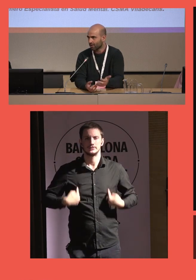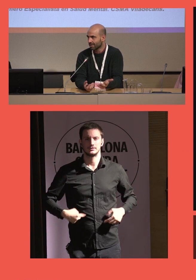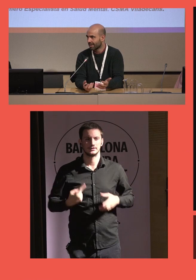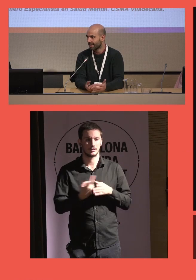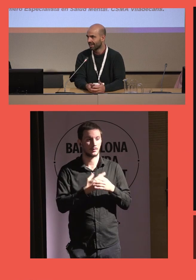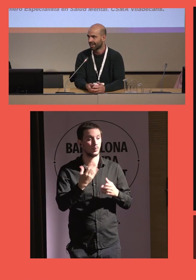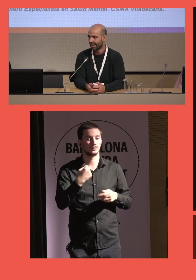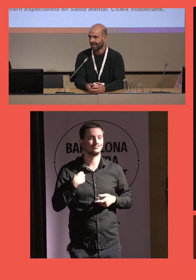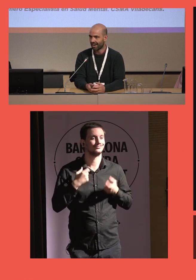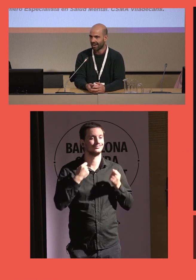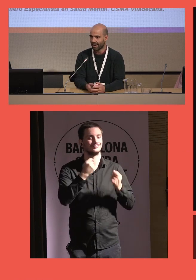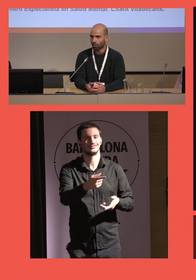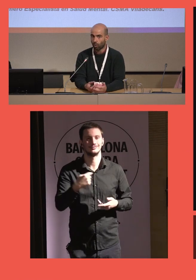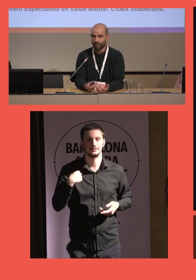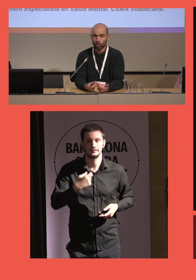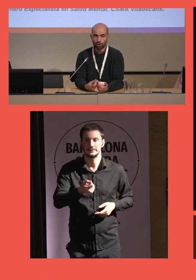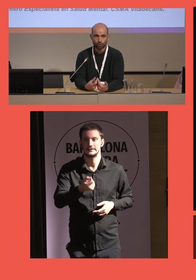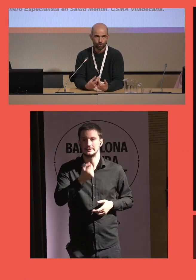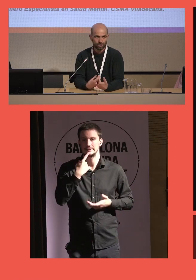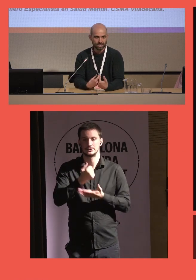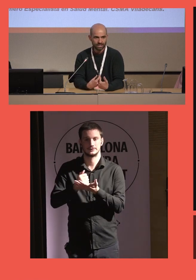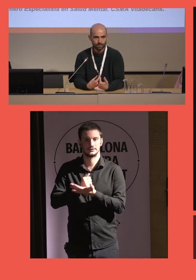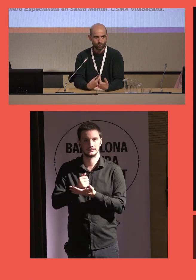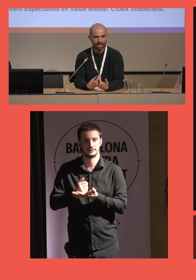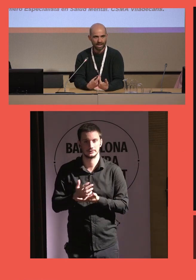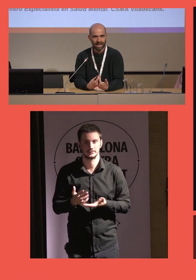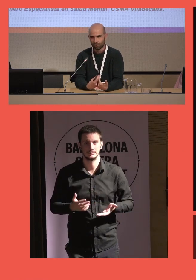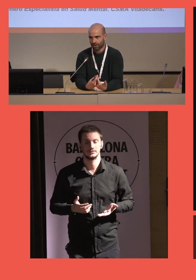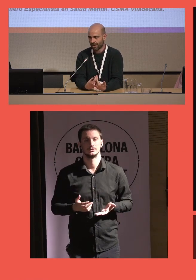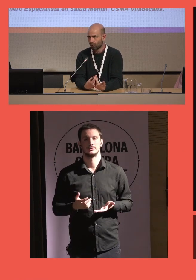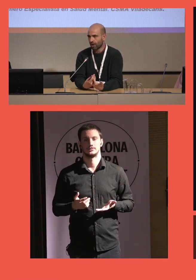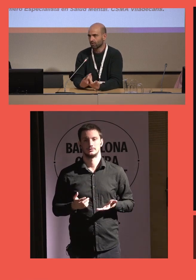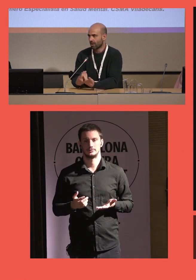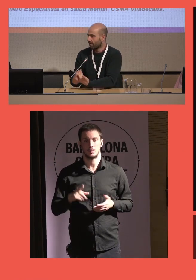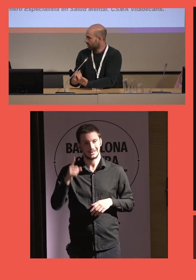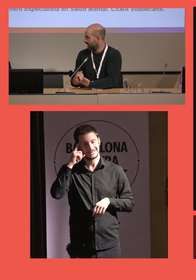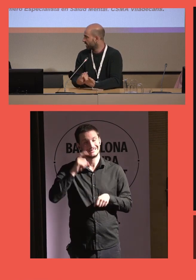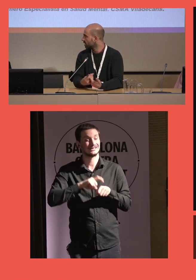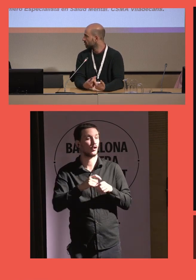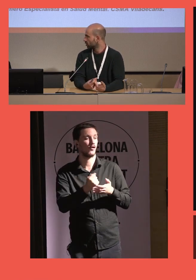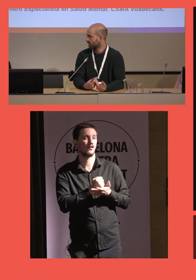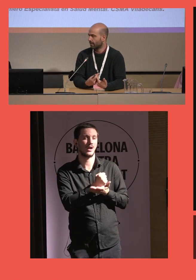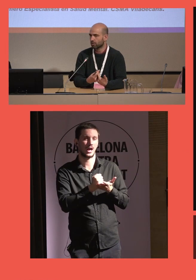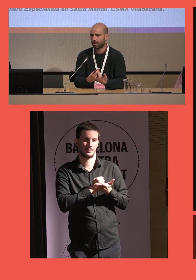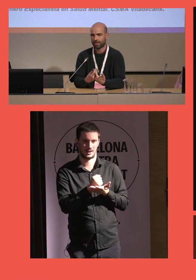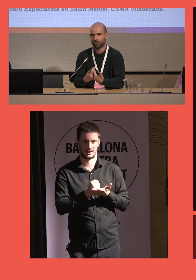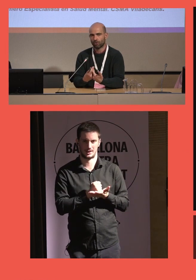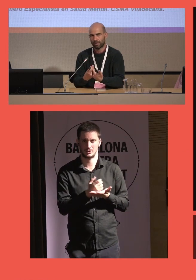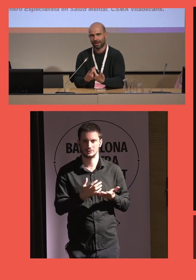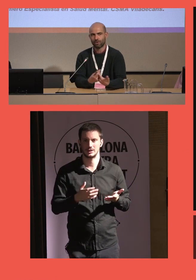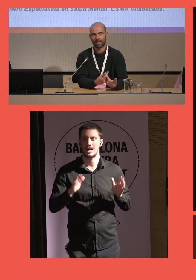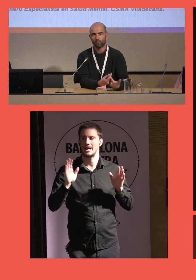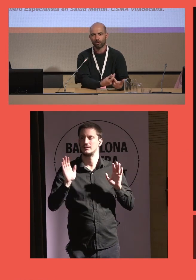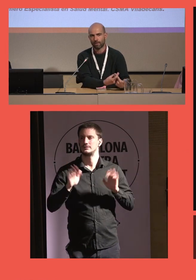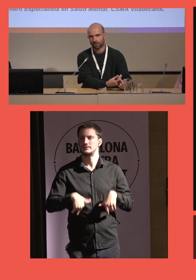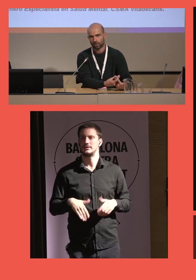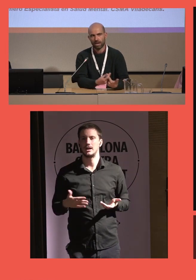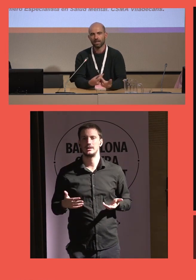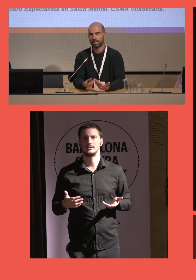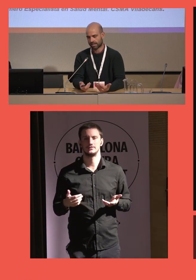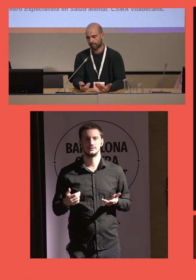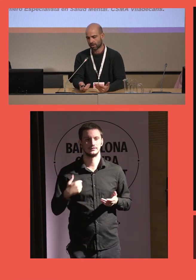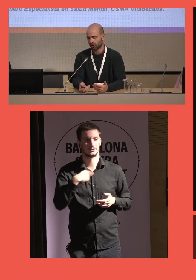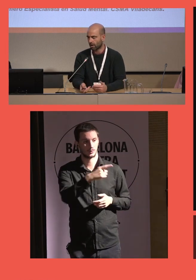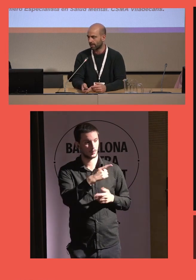psicofármacos cuando nosotros entendemos que la soledad no es una enfermedad. Entonces, estamos haciendo de un problema